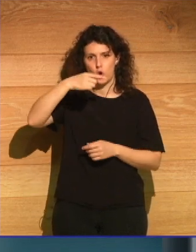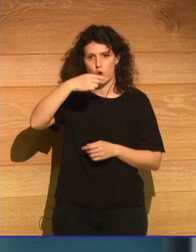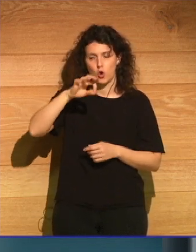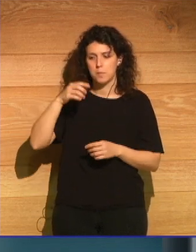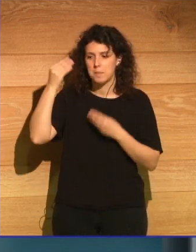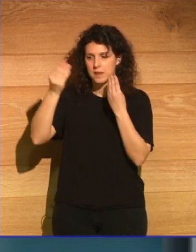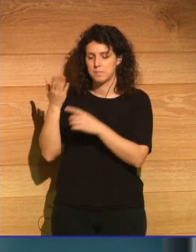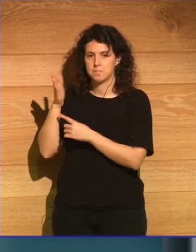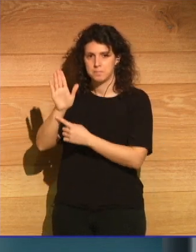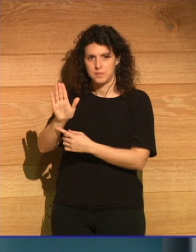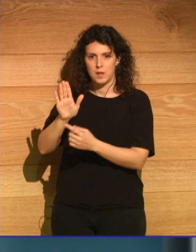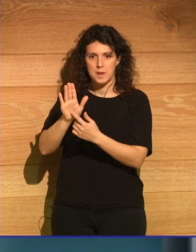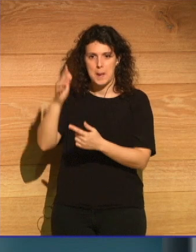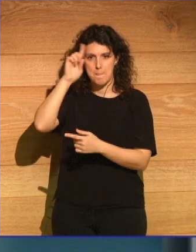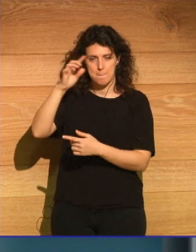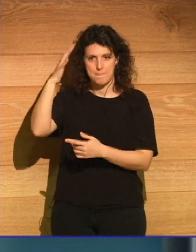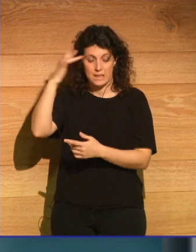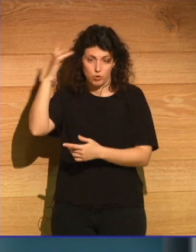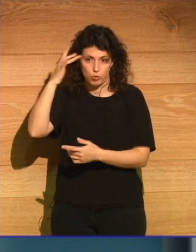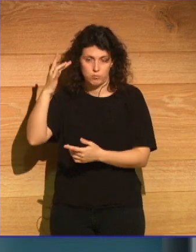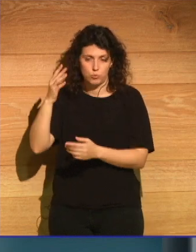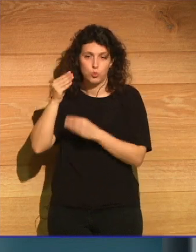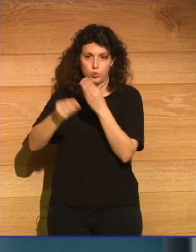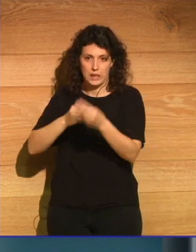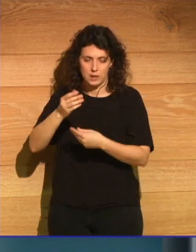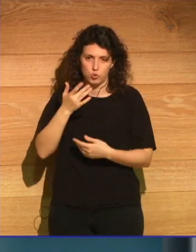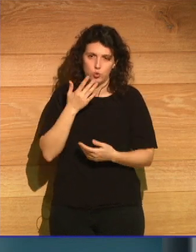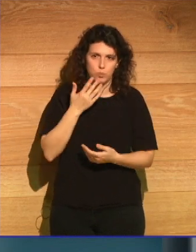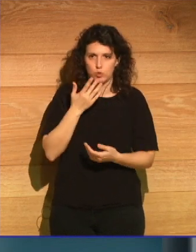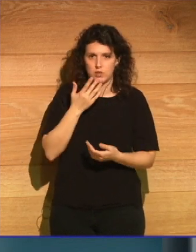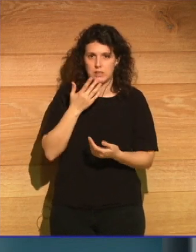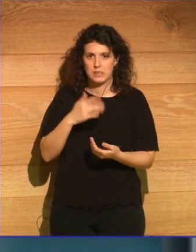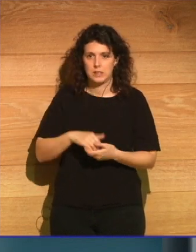utilicemos el mito precisamente que sea una especie de